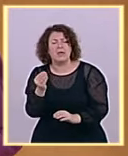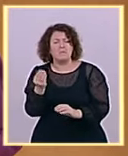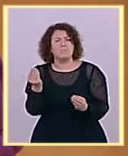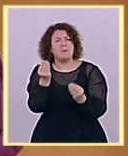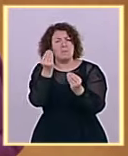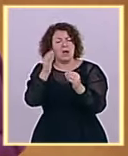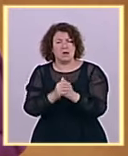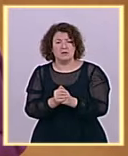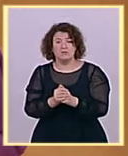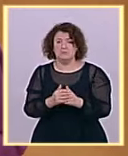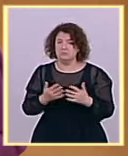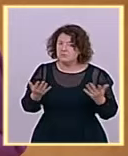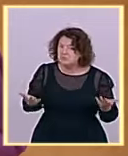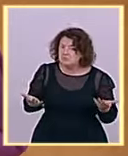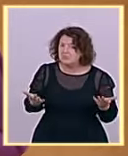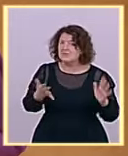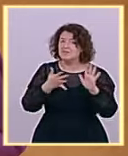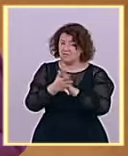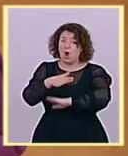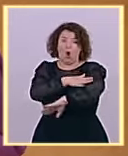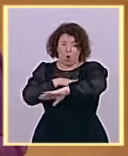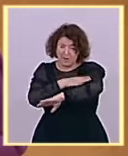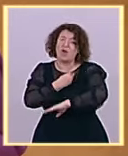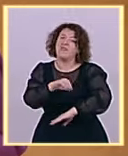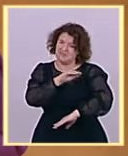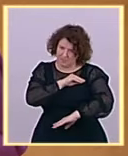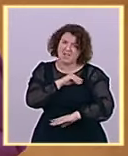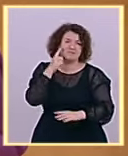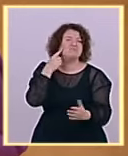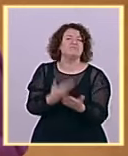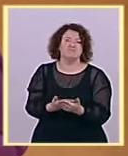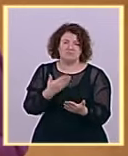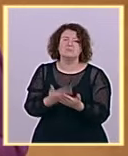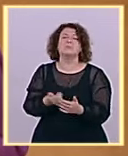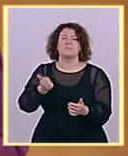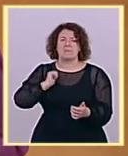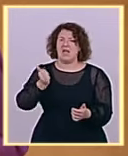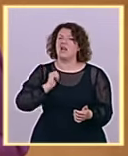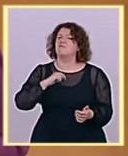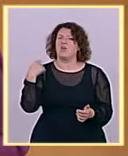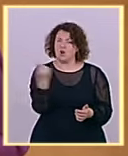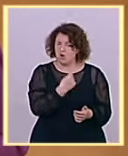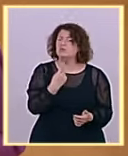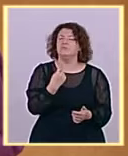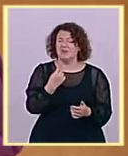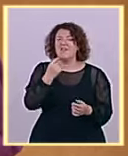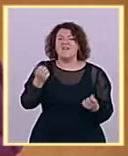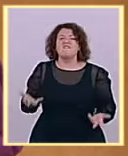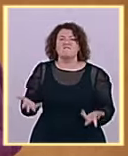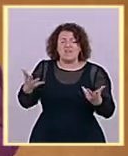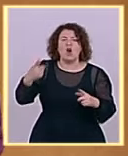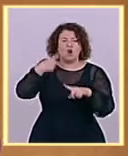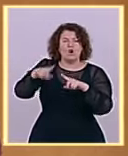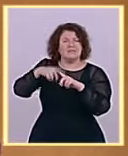está resultando de utilidad, de interés para combatir la inflación, que es la principal amenaza. que tiene la economía